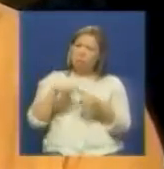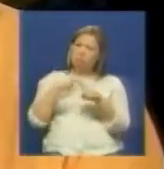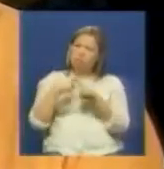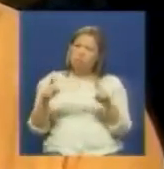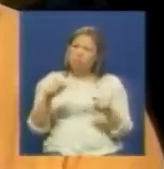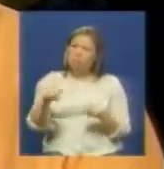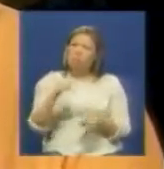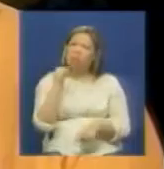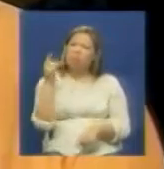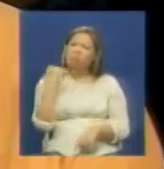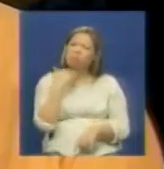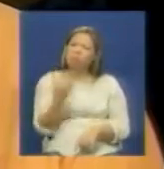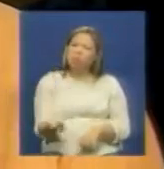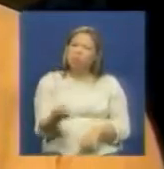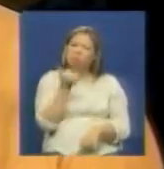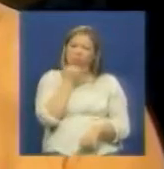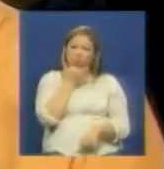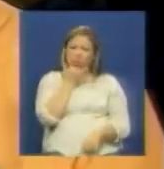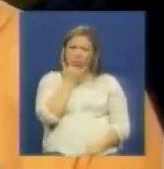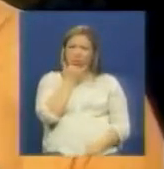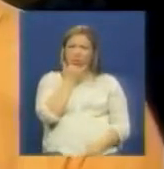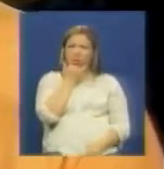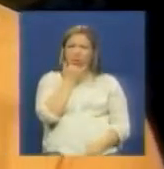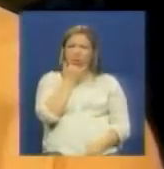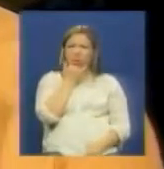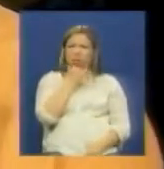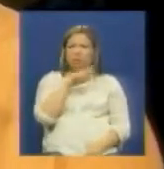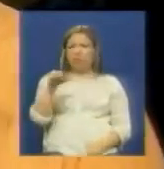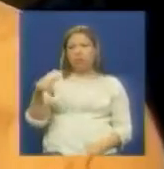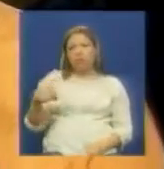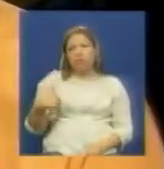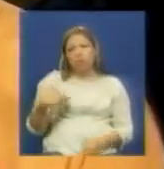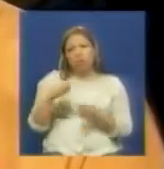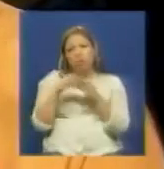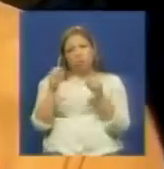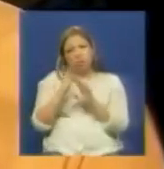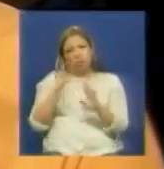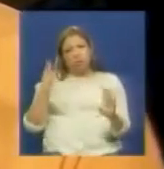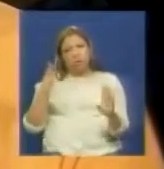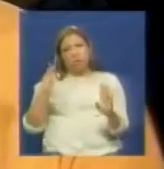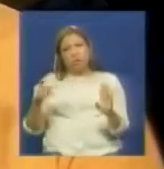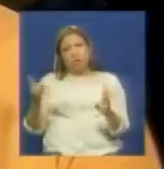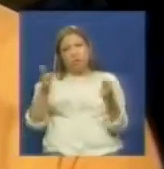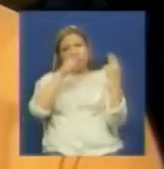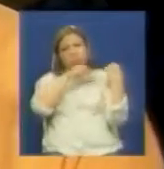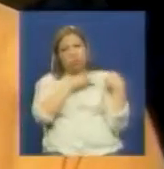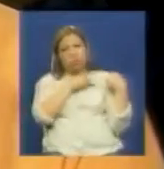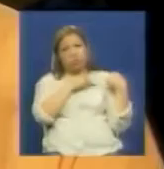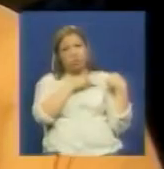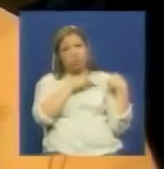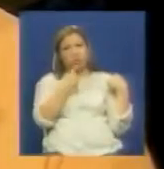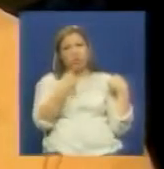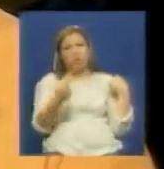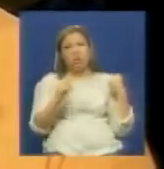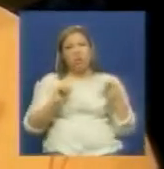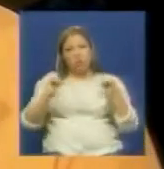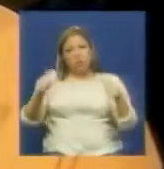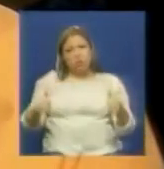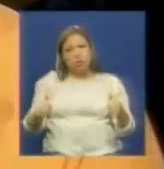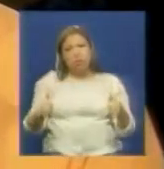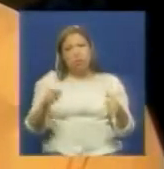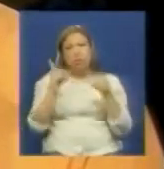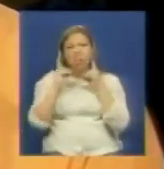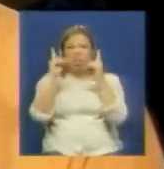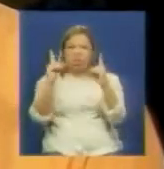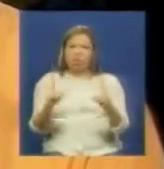precisamente ese efecto Macri de no haber llegado todavía a asumir su responsabilidad y empezar a